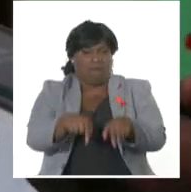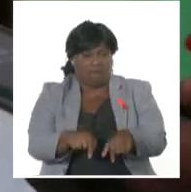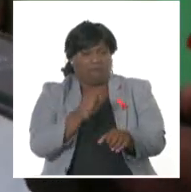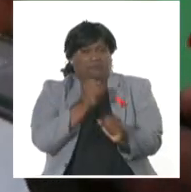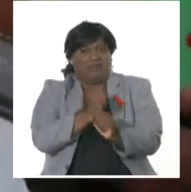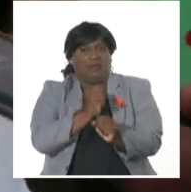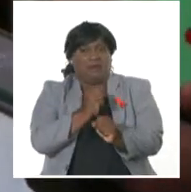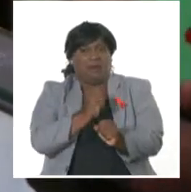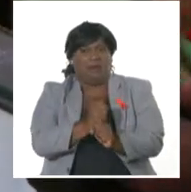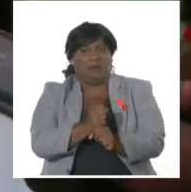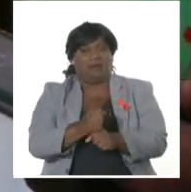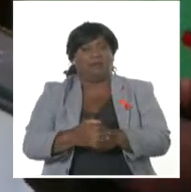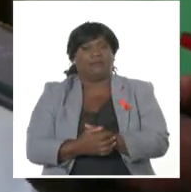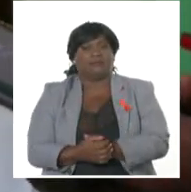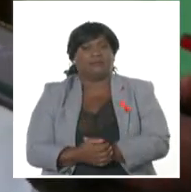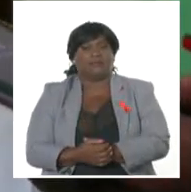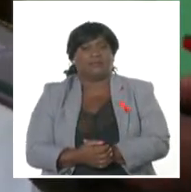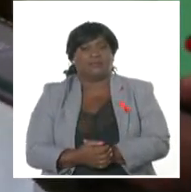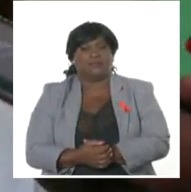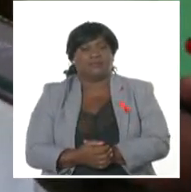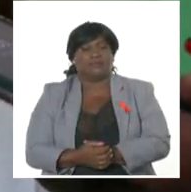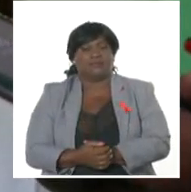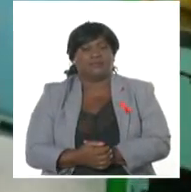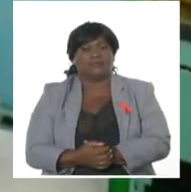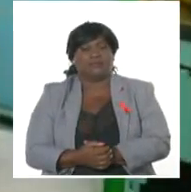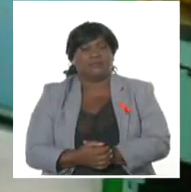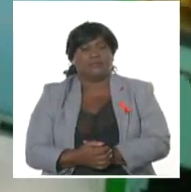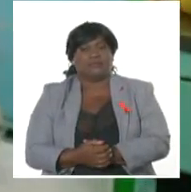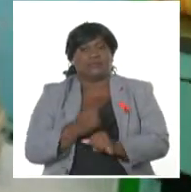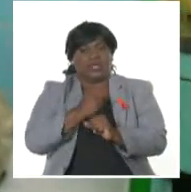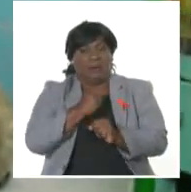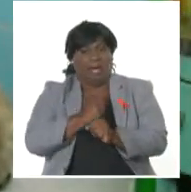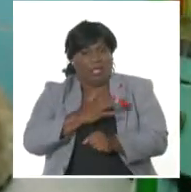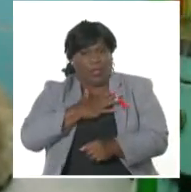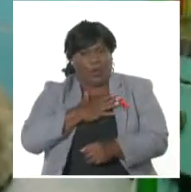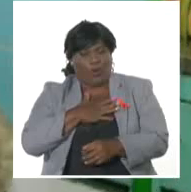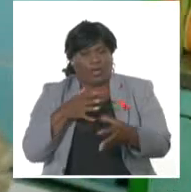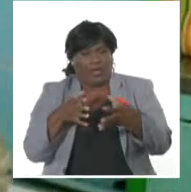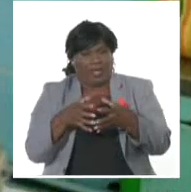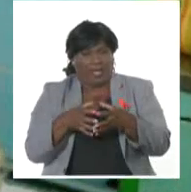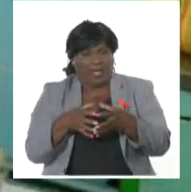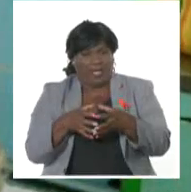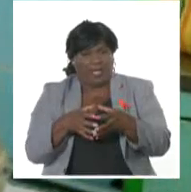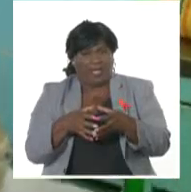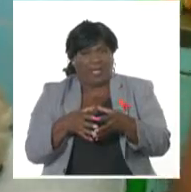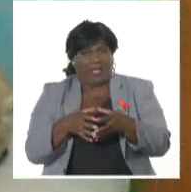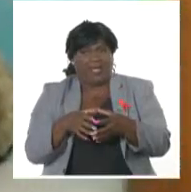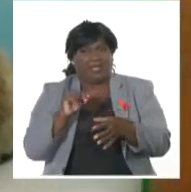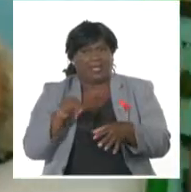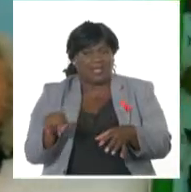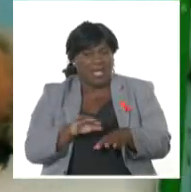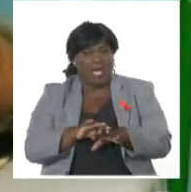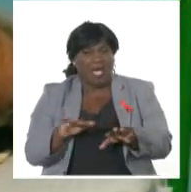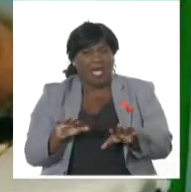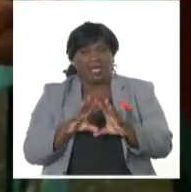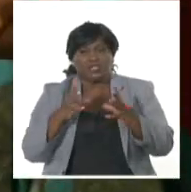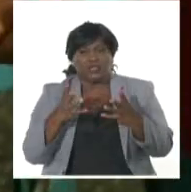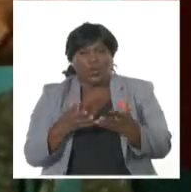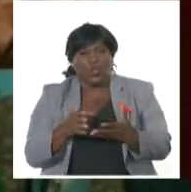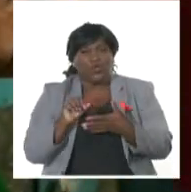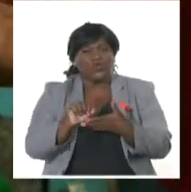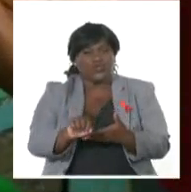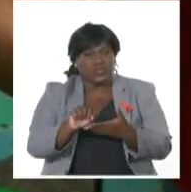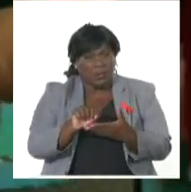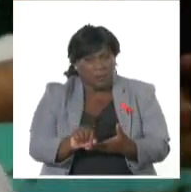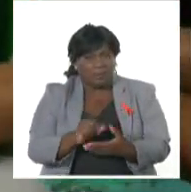la entidad. De ellos, gracias a ellos, hoy rescatamos todos estos servicios. Se